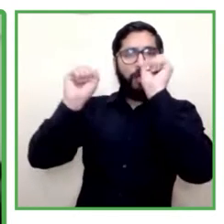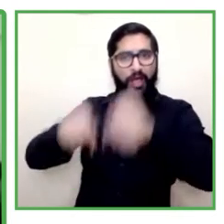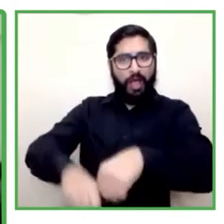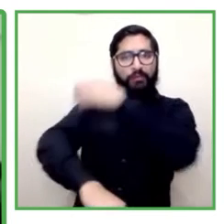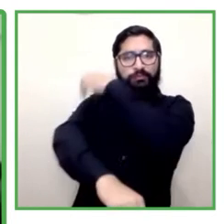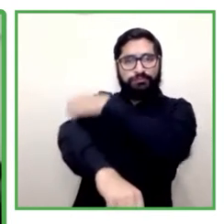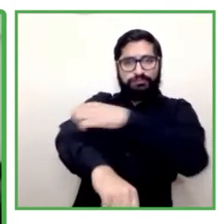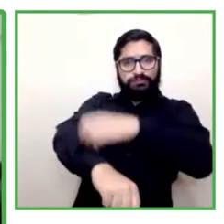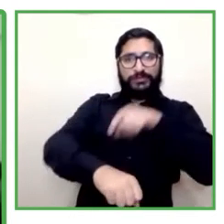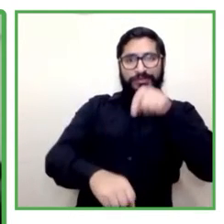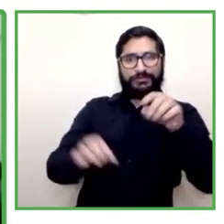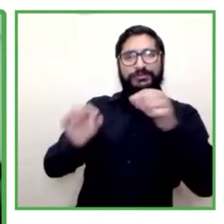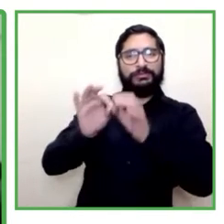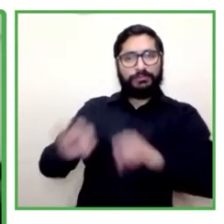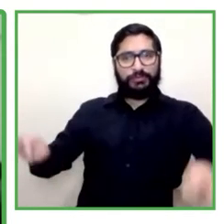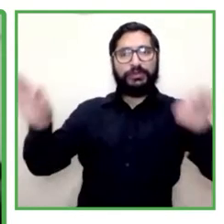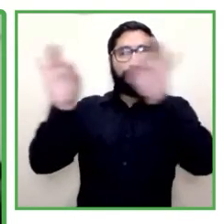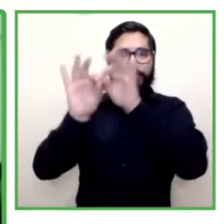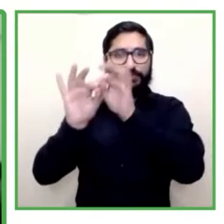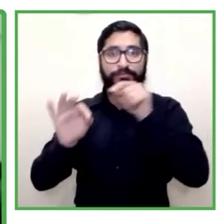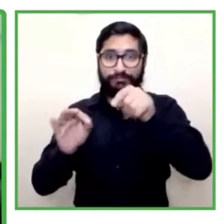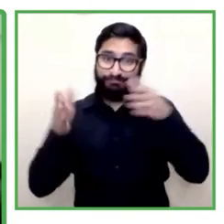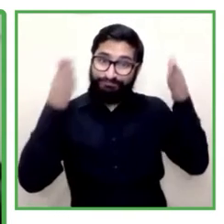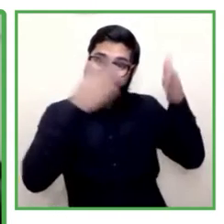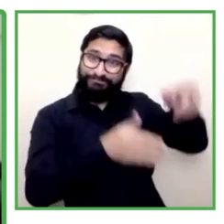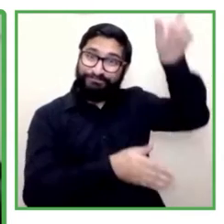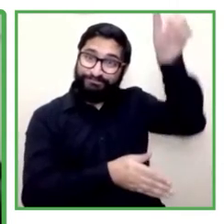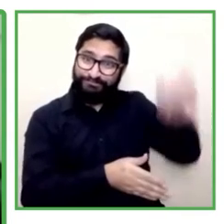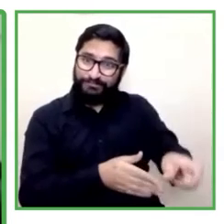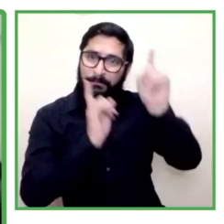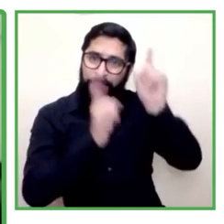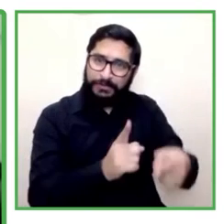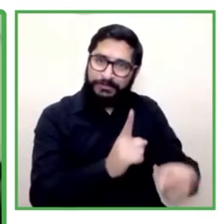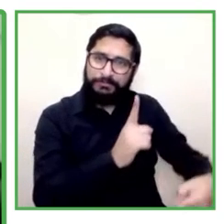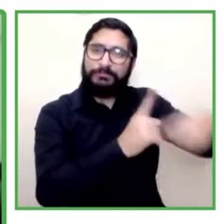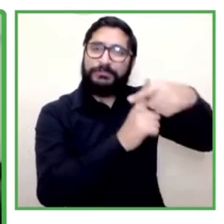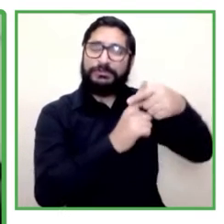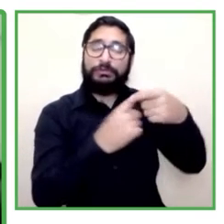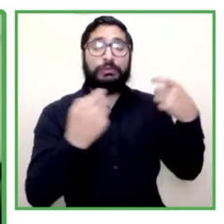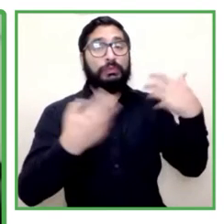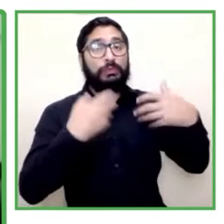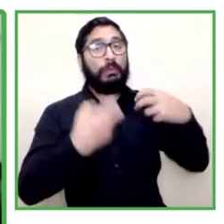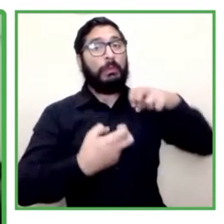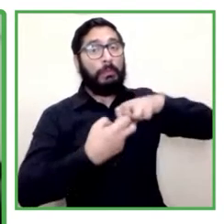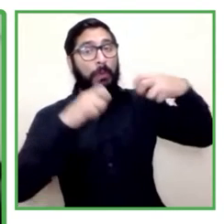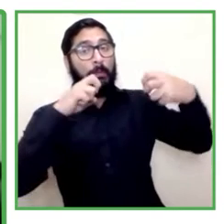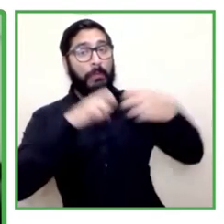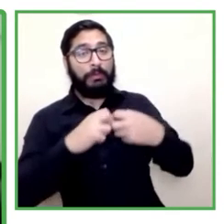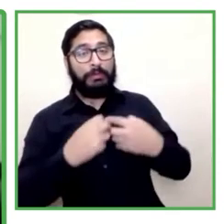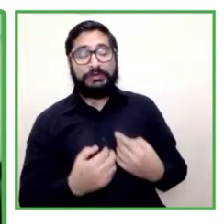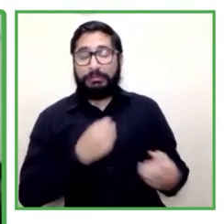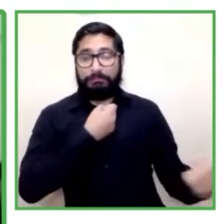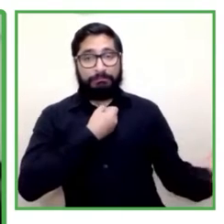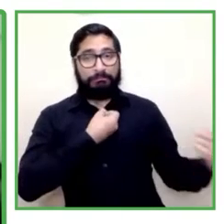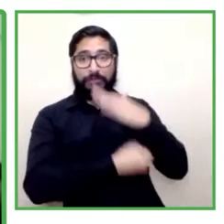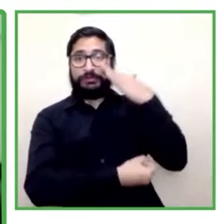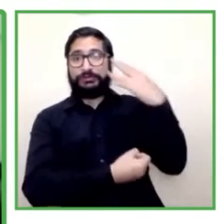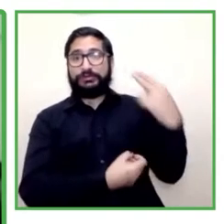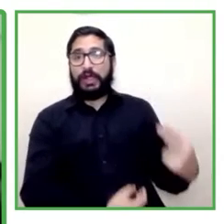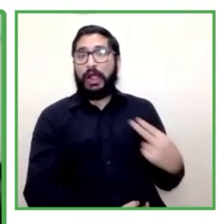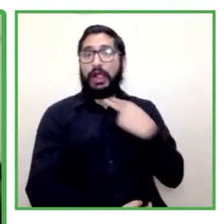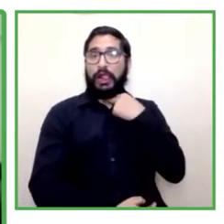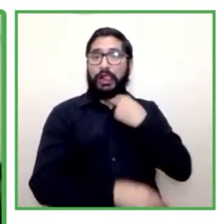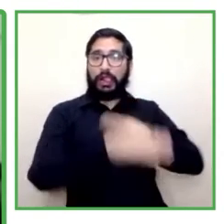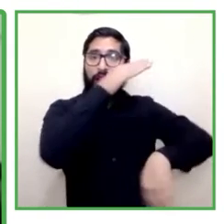y que tienen menos cobertura y protección social, como son los trabajadores y las familias personas con discapacidad, son aquellos que